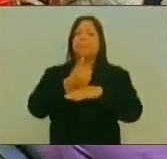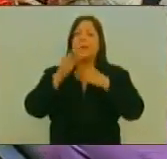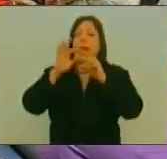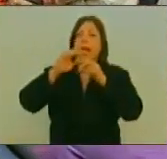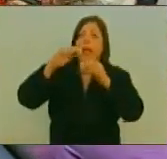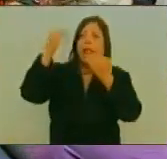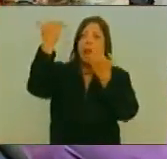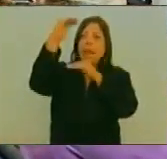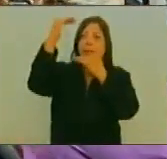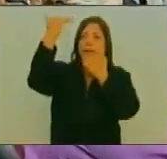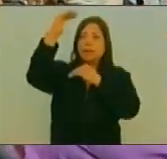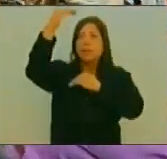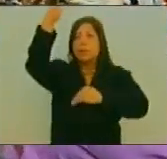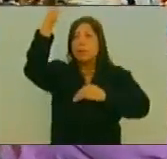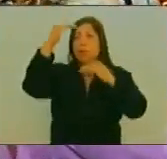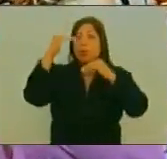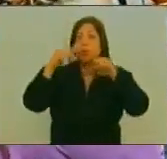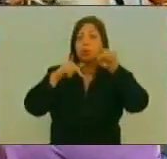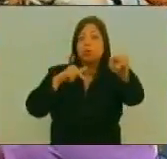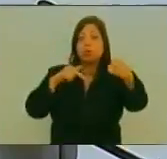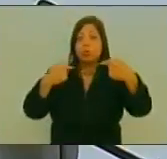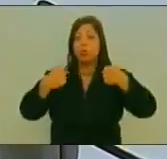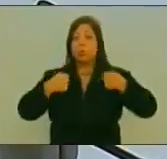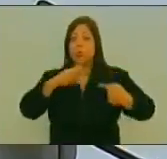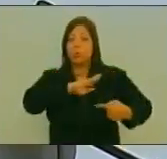Inexacto Entre lo tuyo Y lo mío